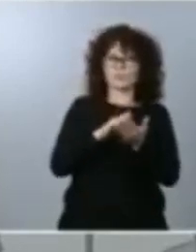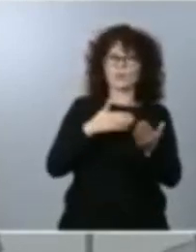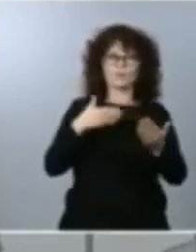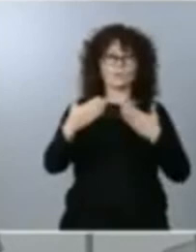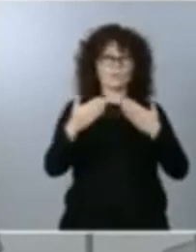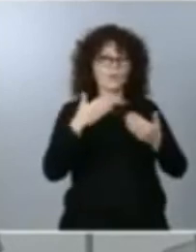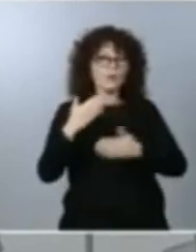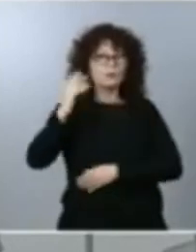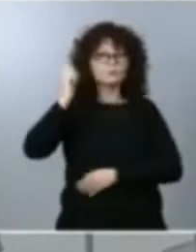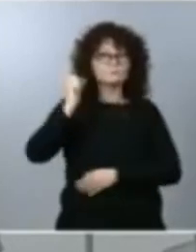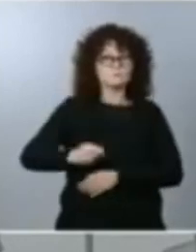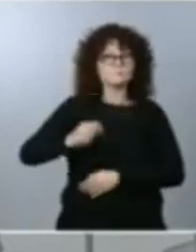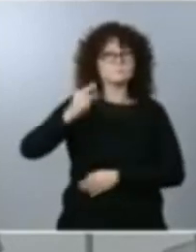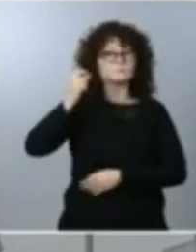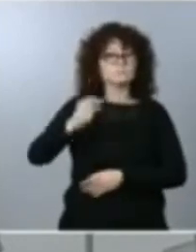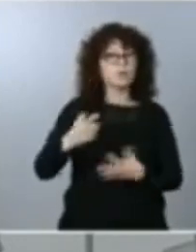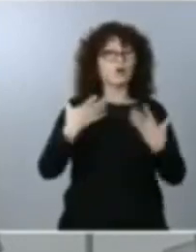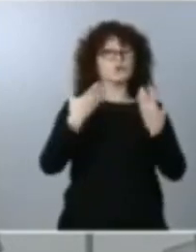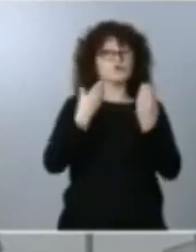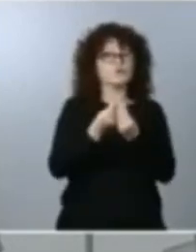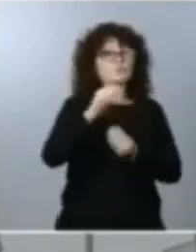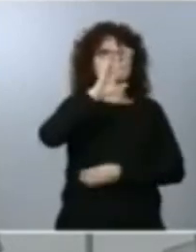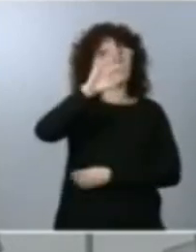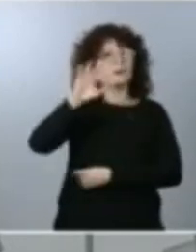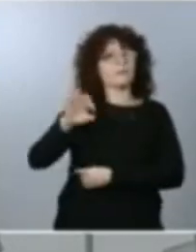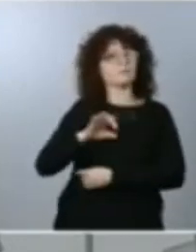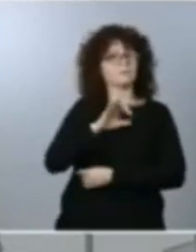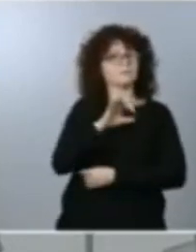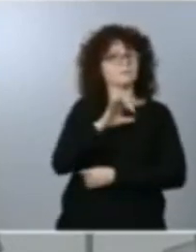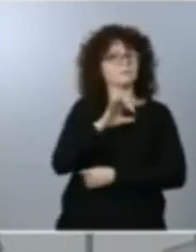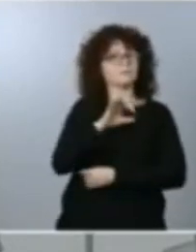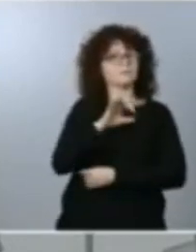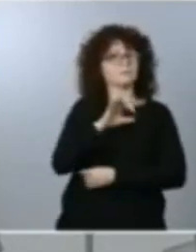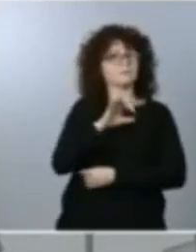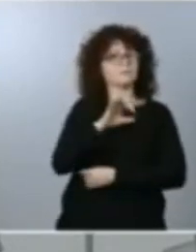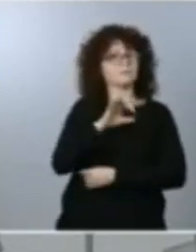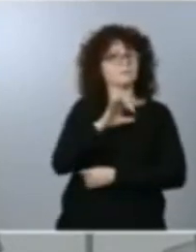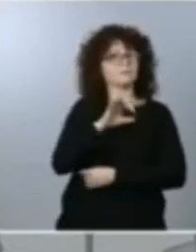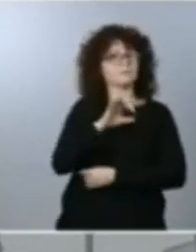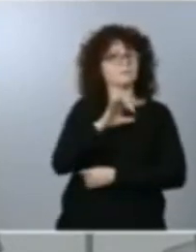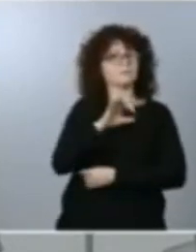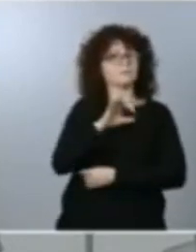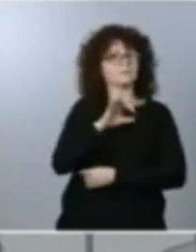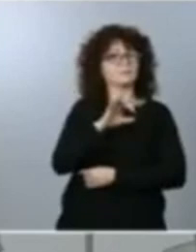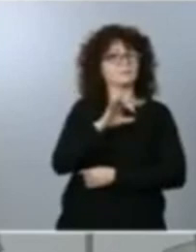estamos teniendo con aquellos países que o bien son países de origen de la migratoria